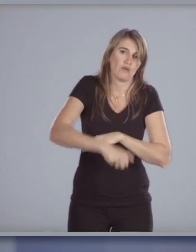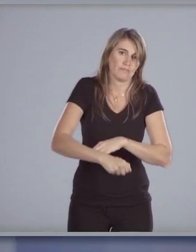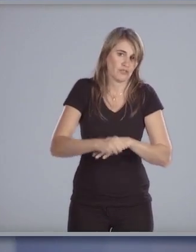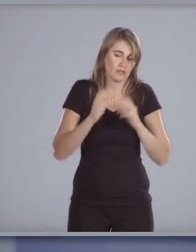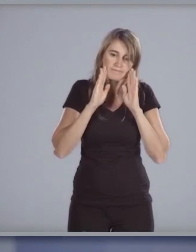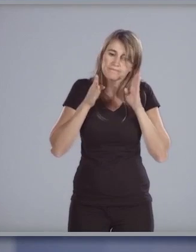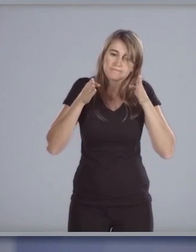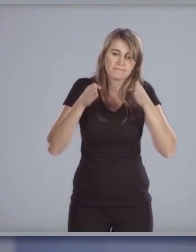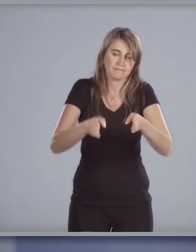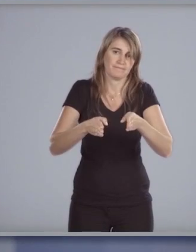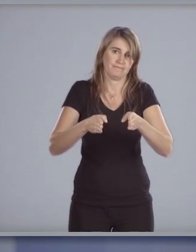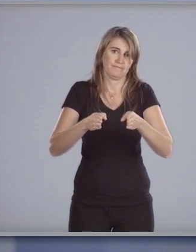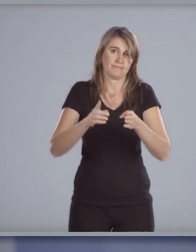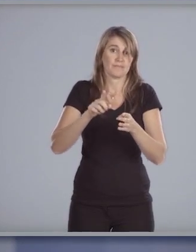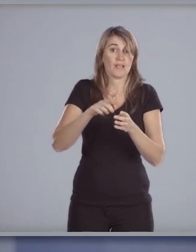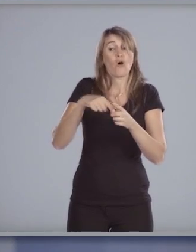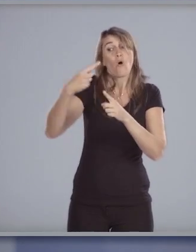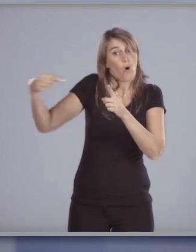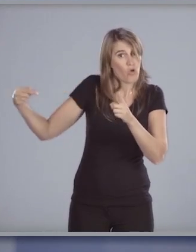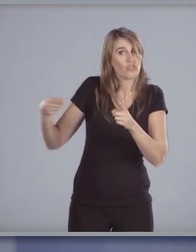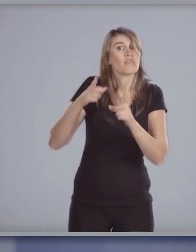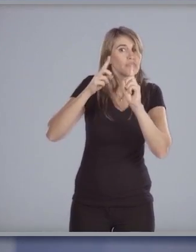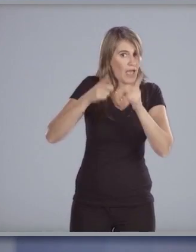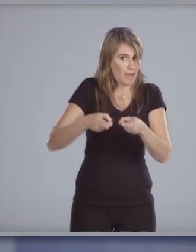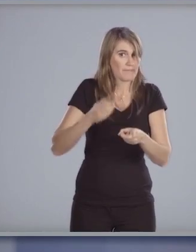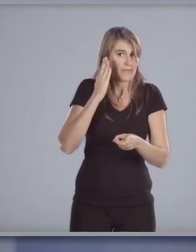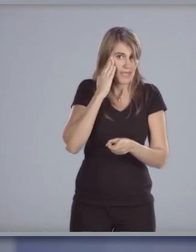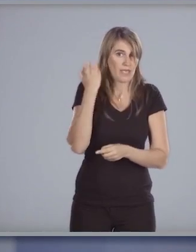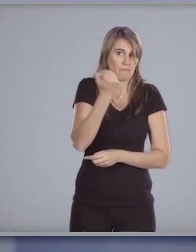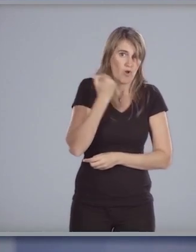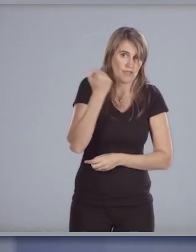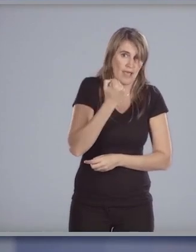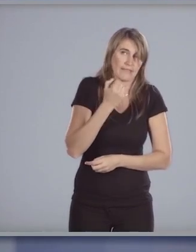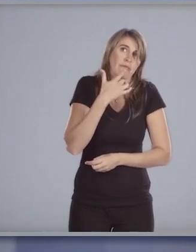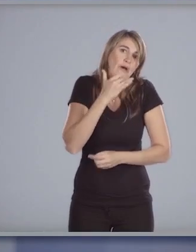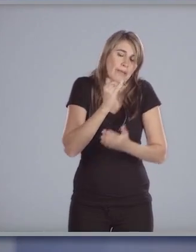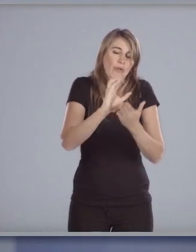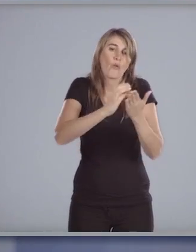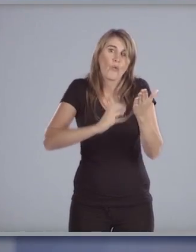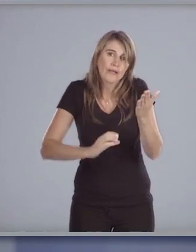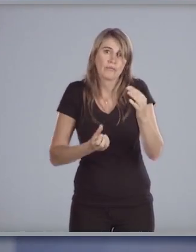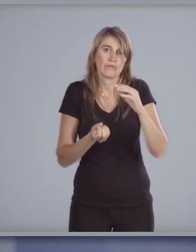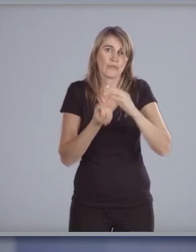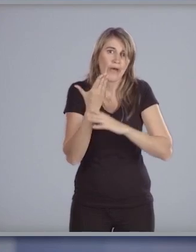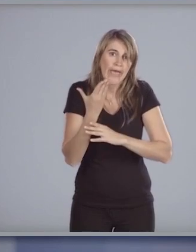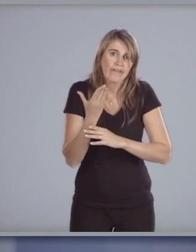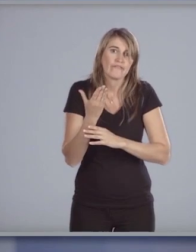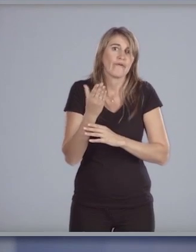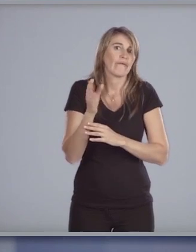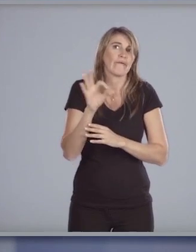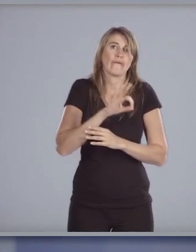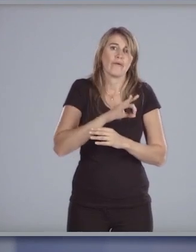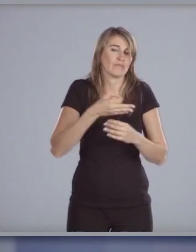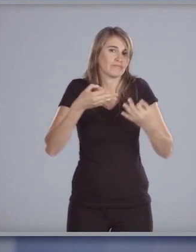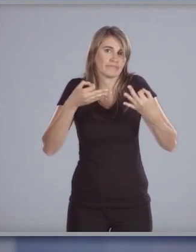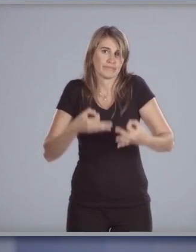sin perjuicio de otros también relevantes tales como un nuevo marco curricular planes de